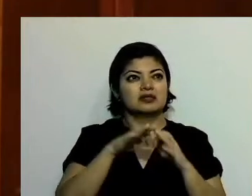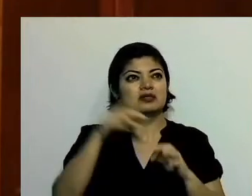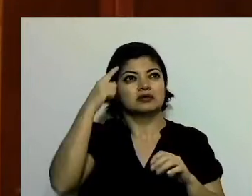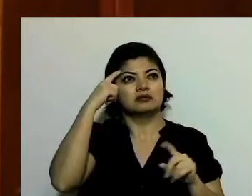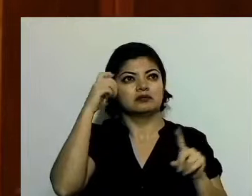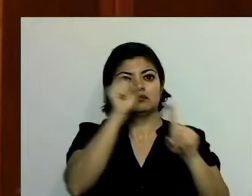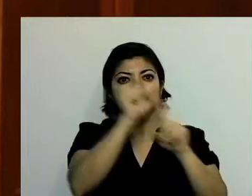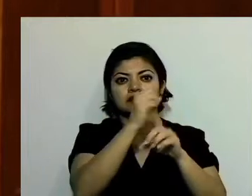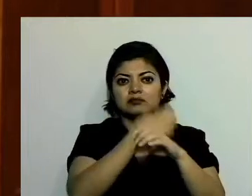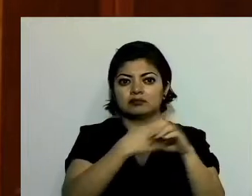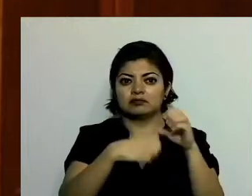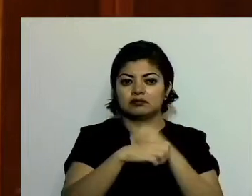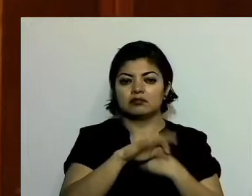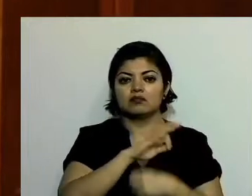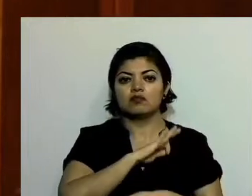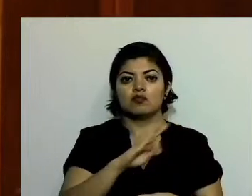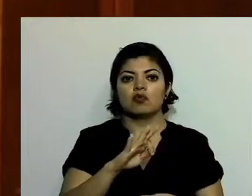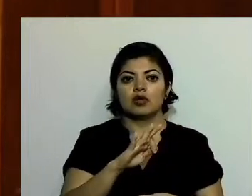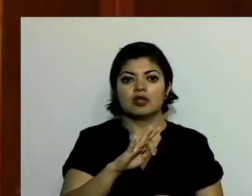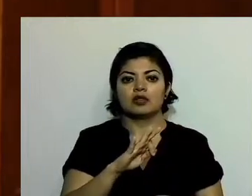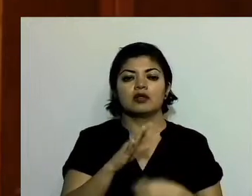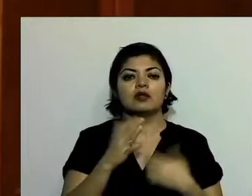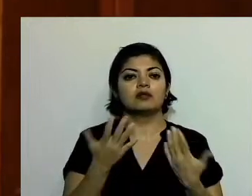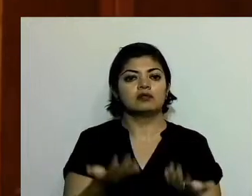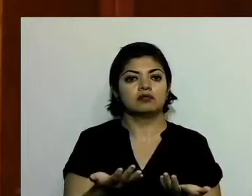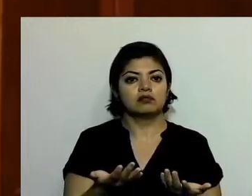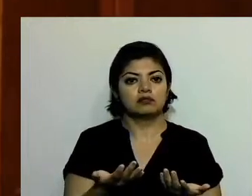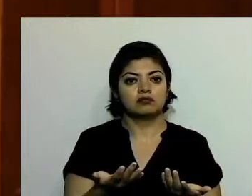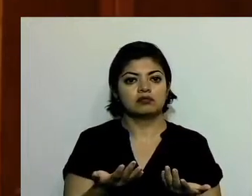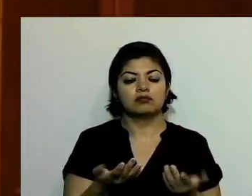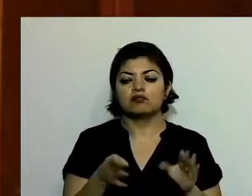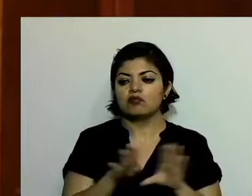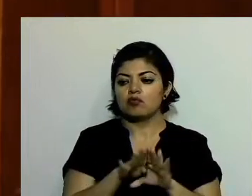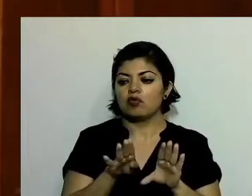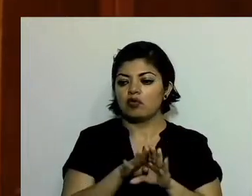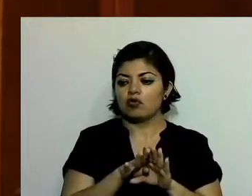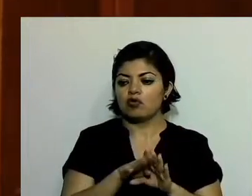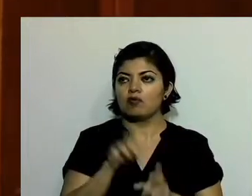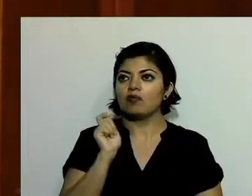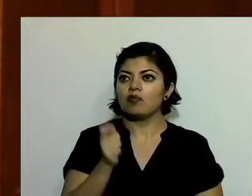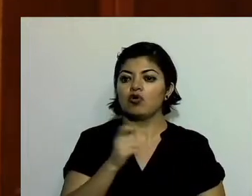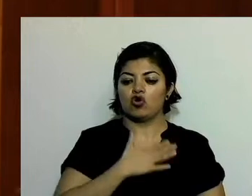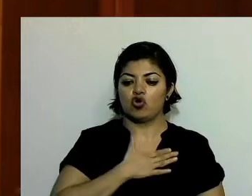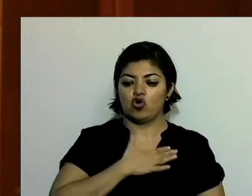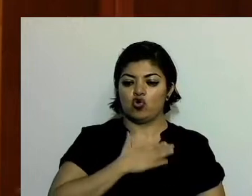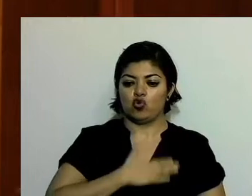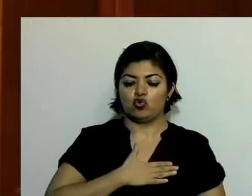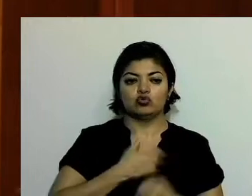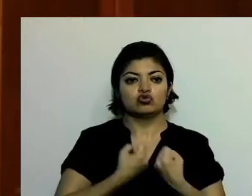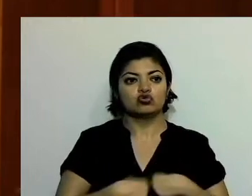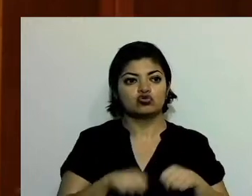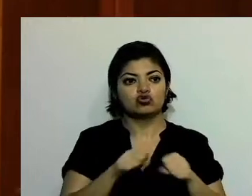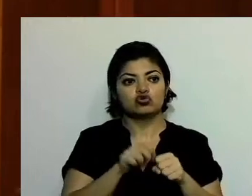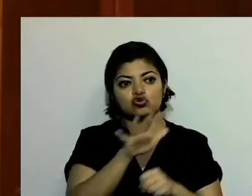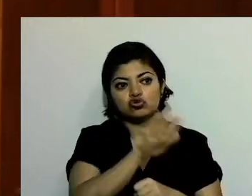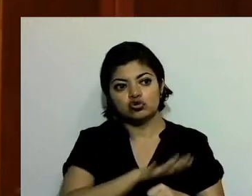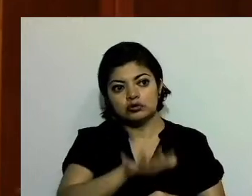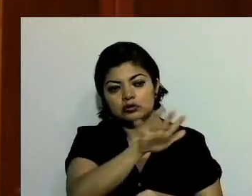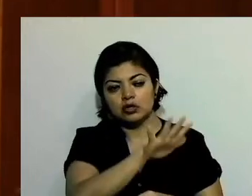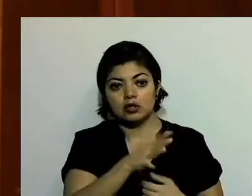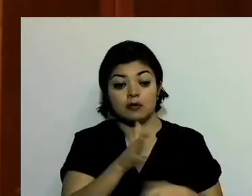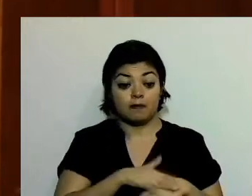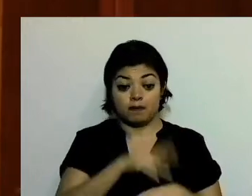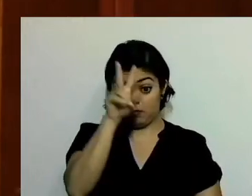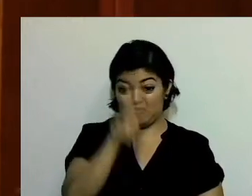instrumentos que nos permitan llegar a una justicia social. Porque la realidad